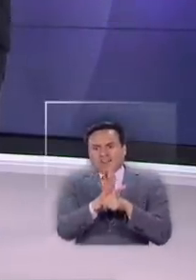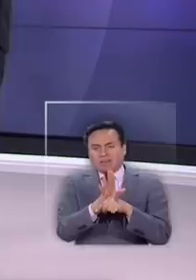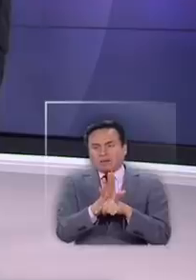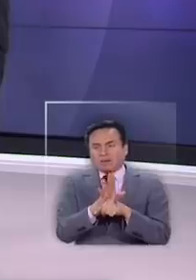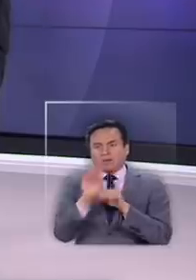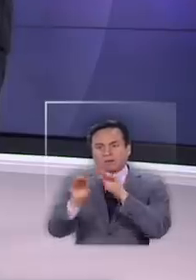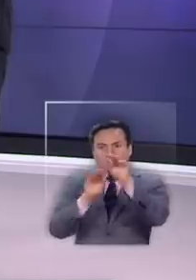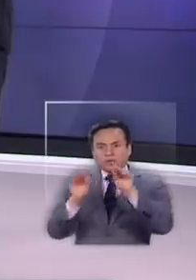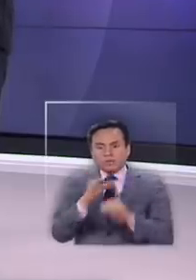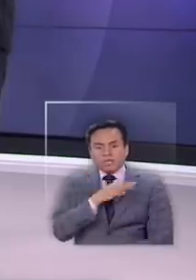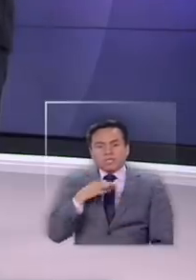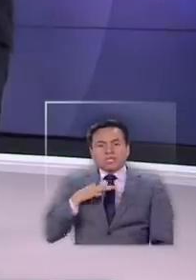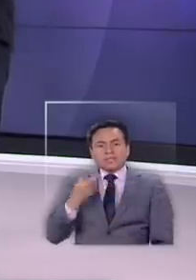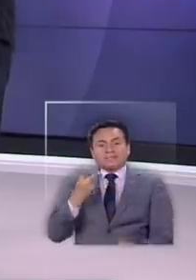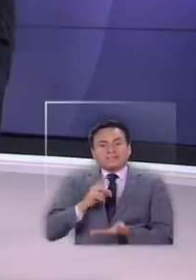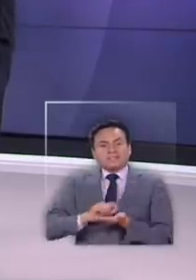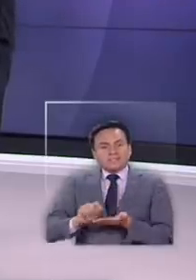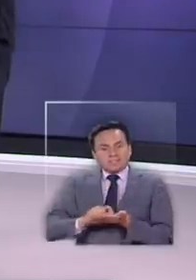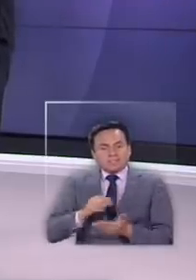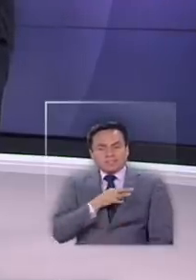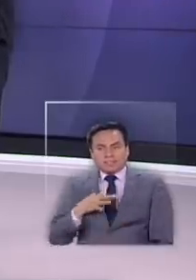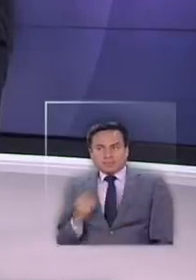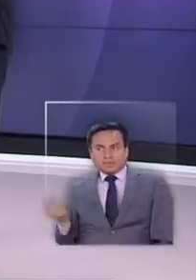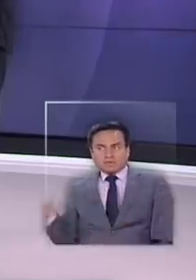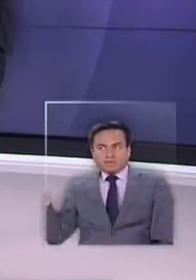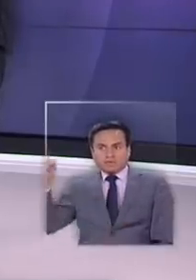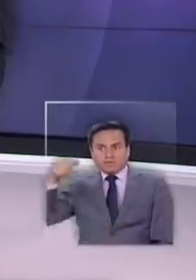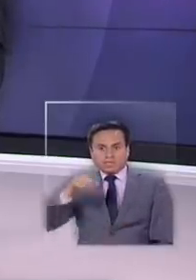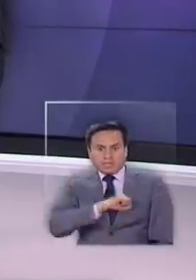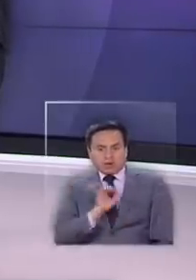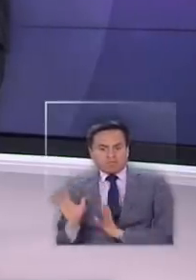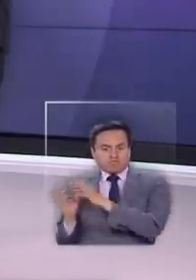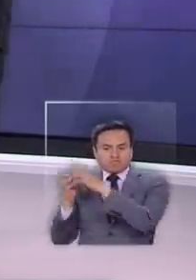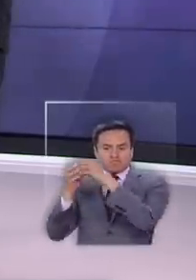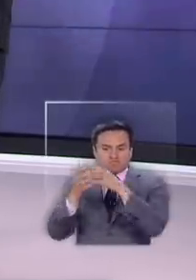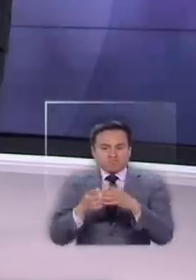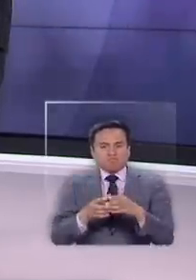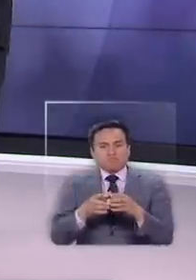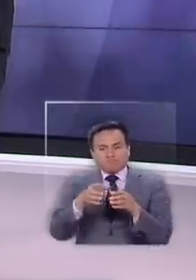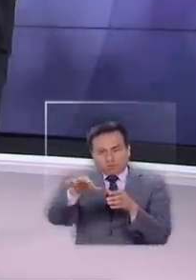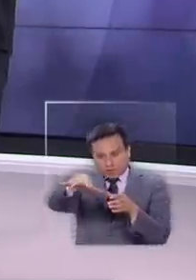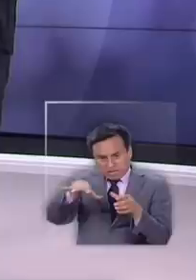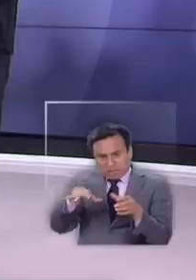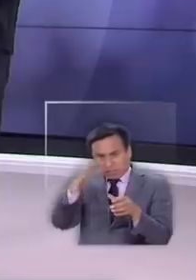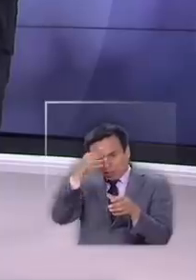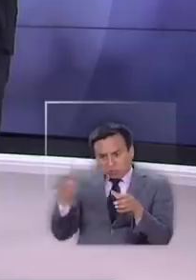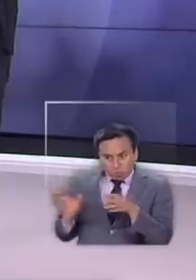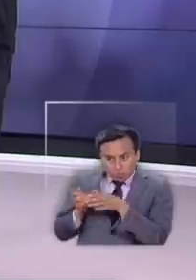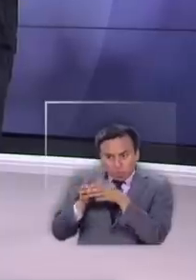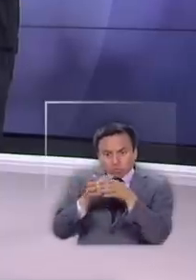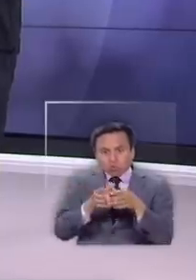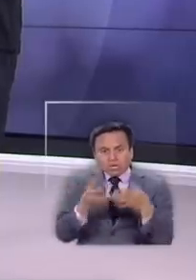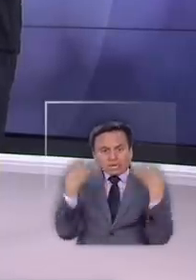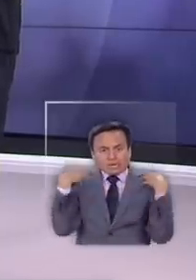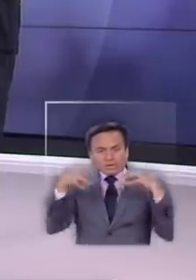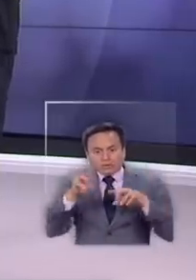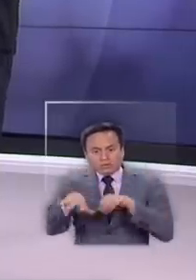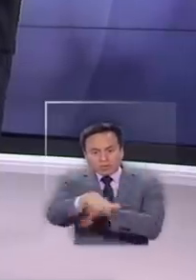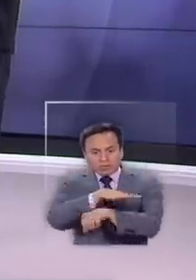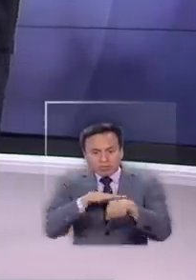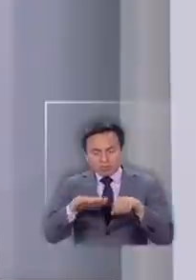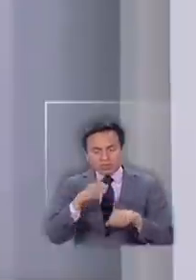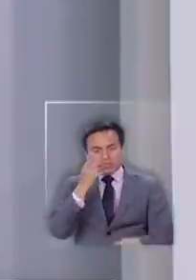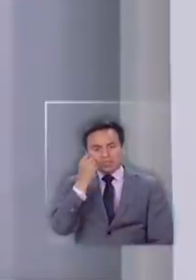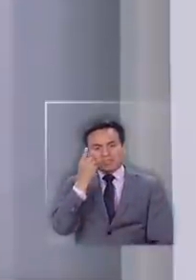en definitiva la Ceremi, apareciera hoy día el equipo de la Ceremi de Santiago junto con la Provincial, a poder hacerse cargo de esta situación,